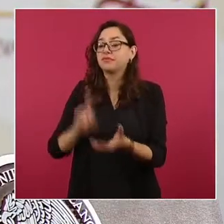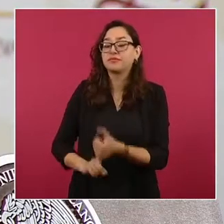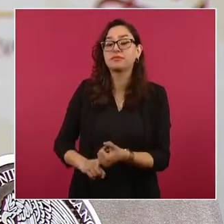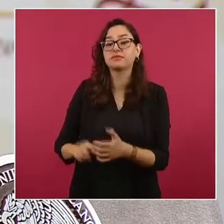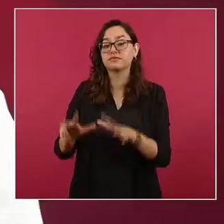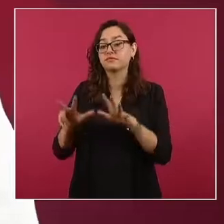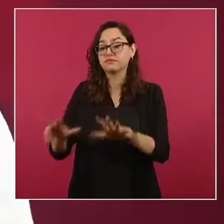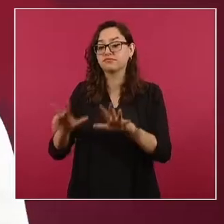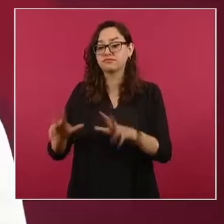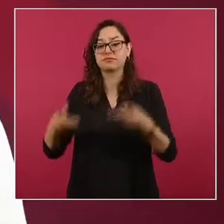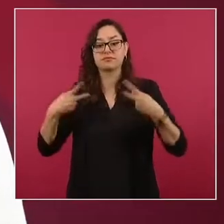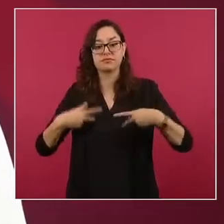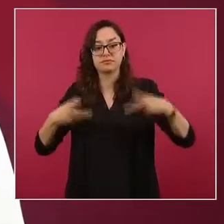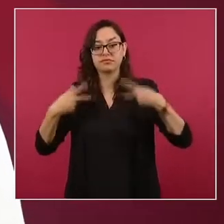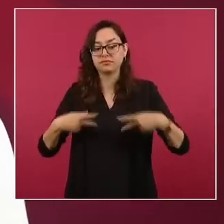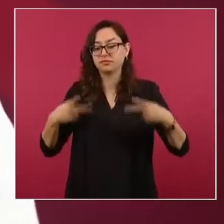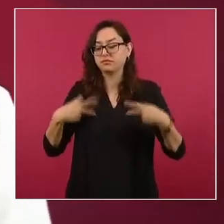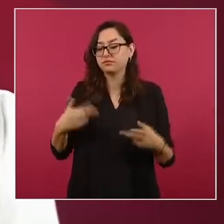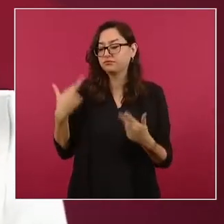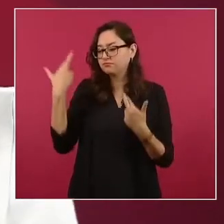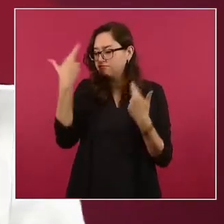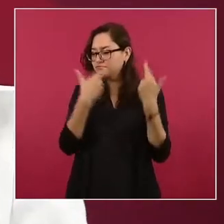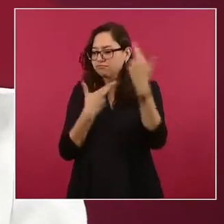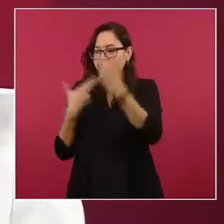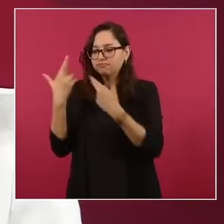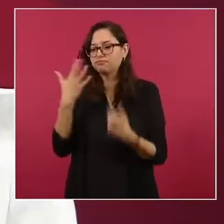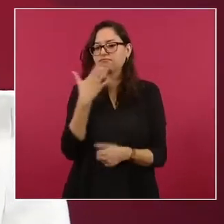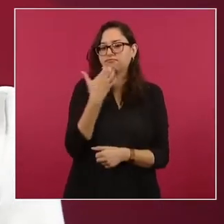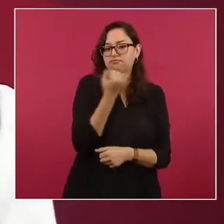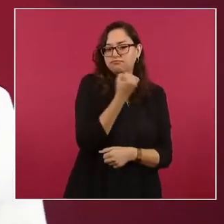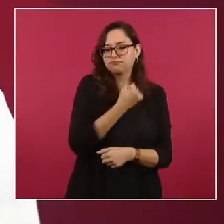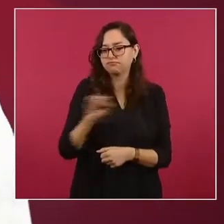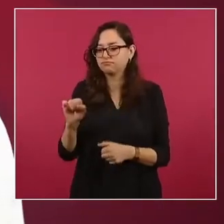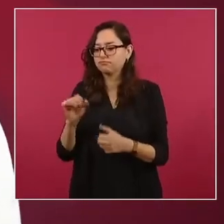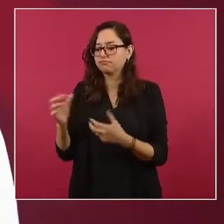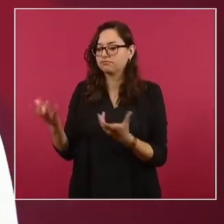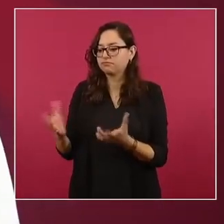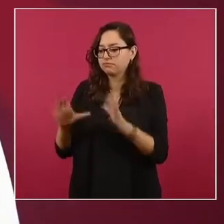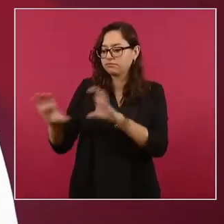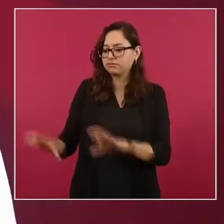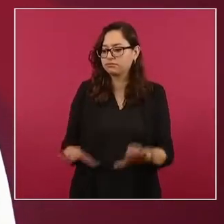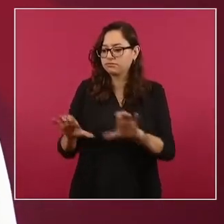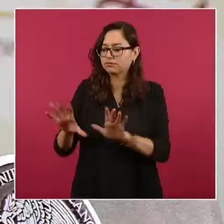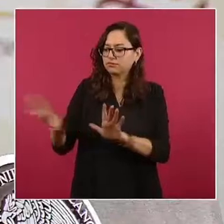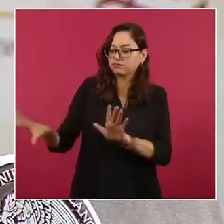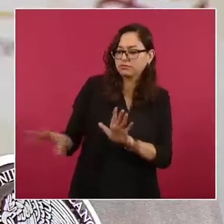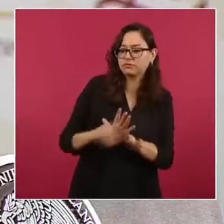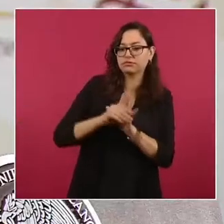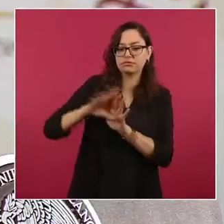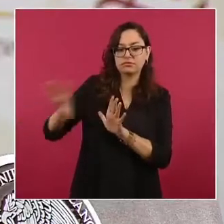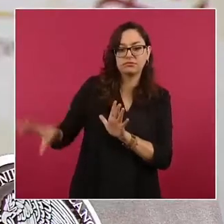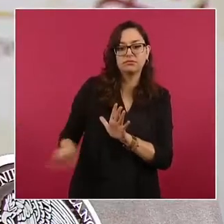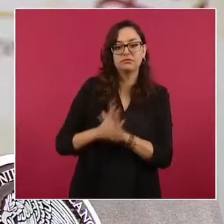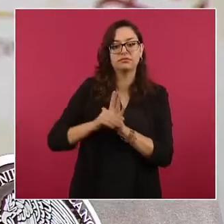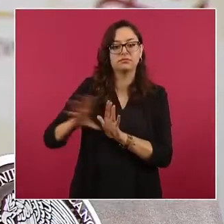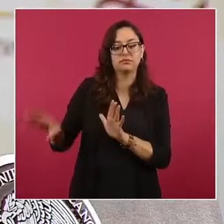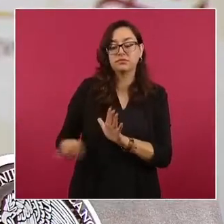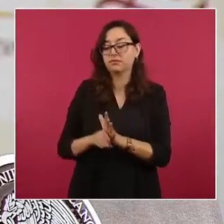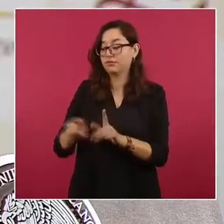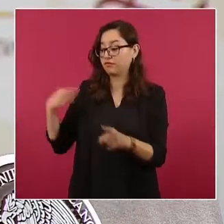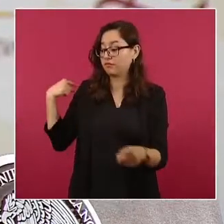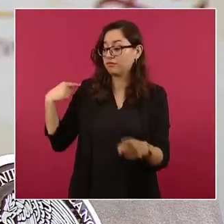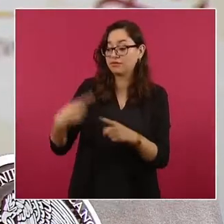personas dictaminadoras especializadas en trámites digitales, quien en menos de